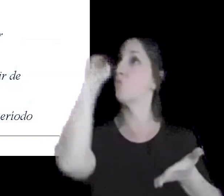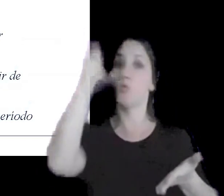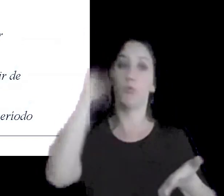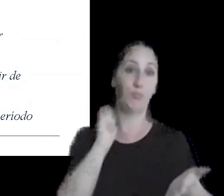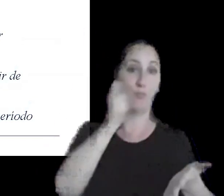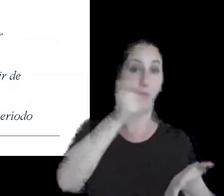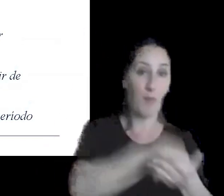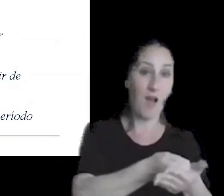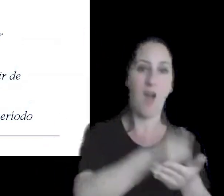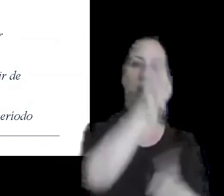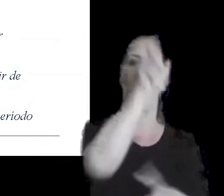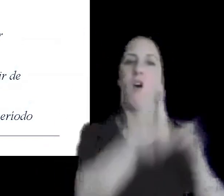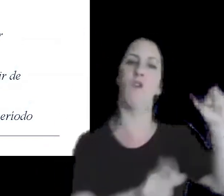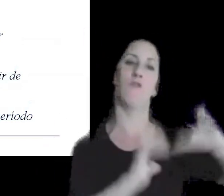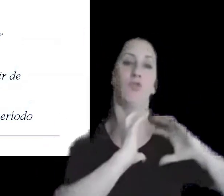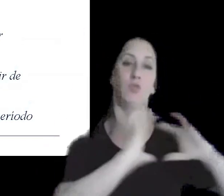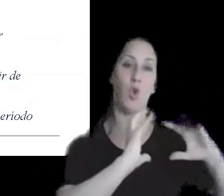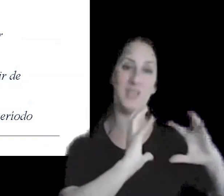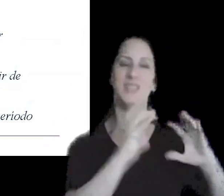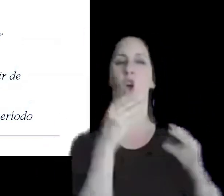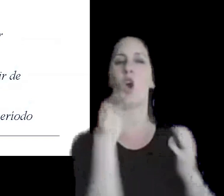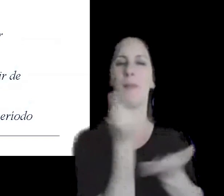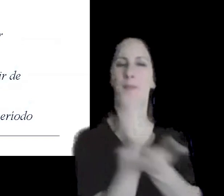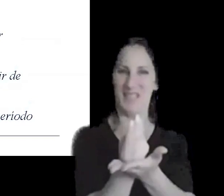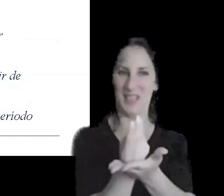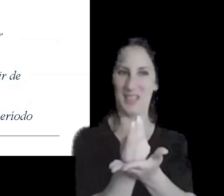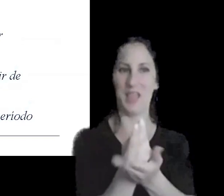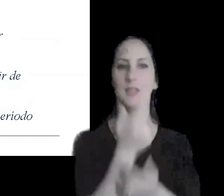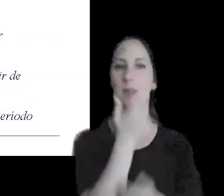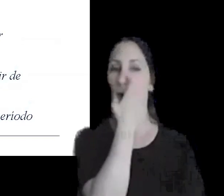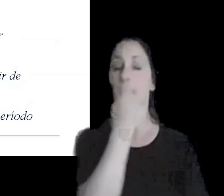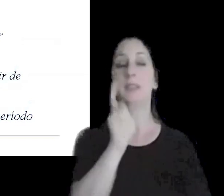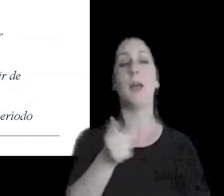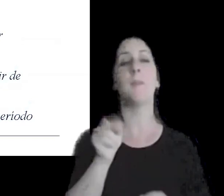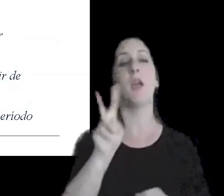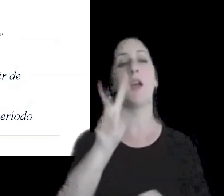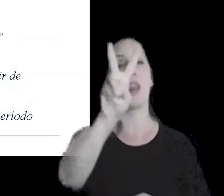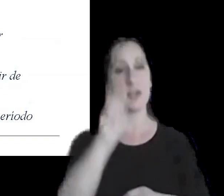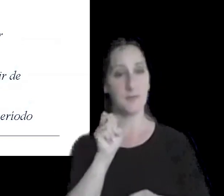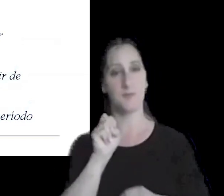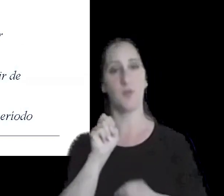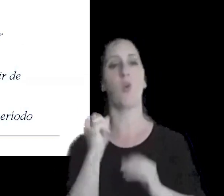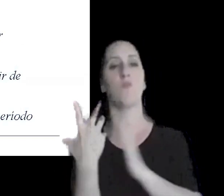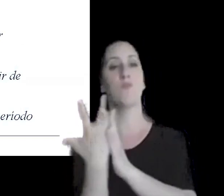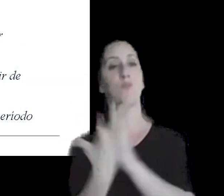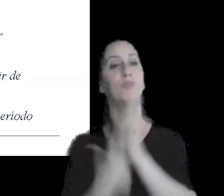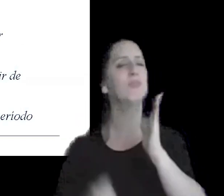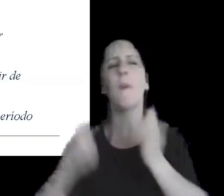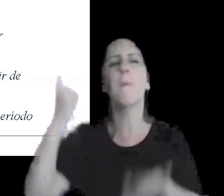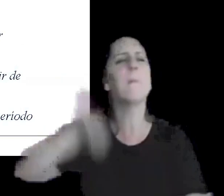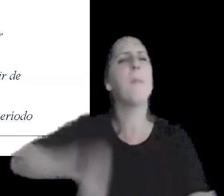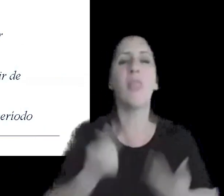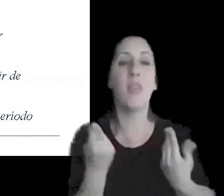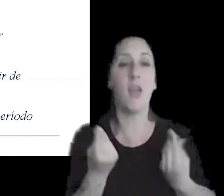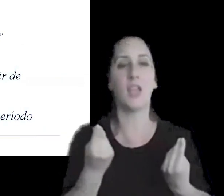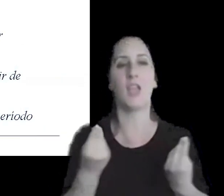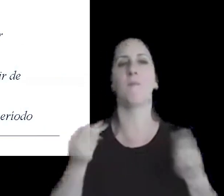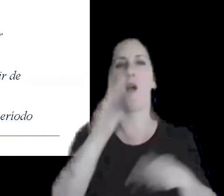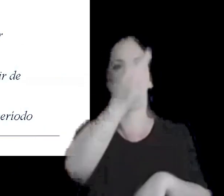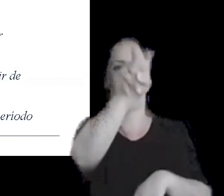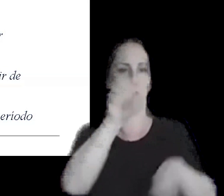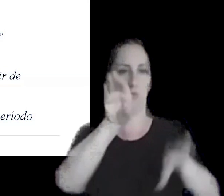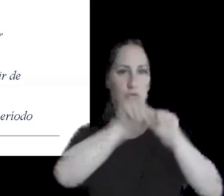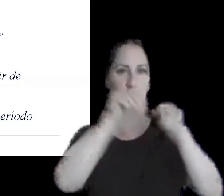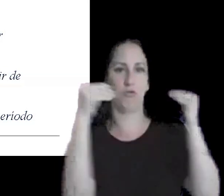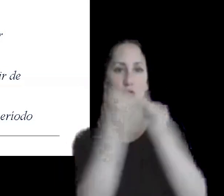los agentes de futbolistas la percepción retención se va a determinar sobre el total sin ninguna